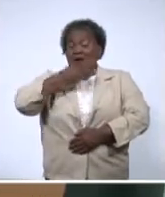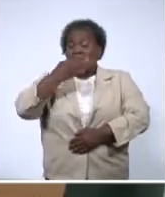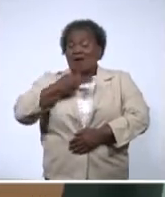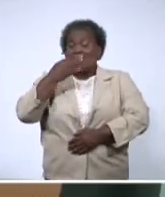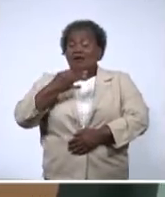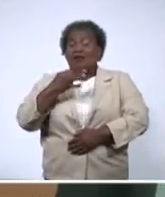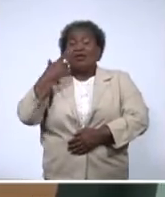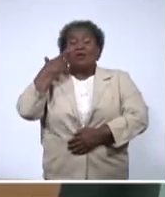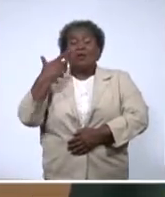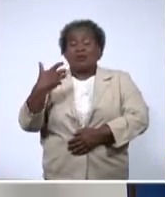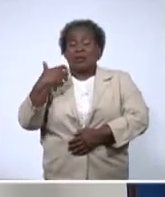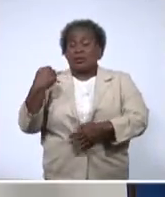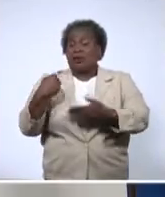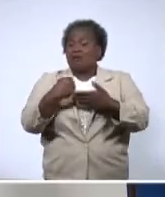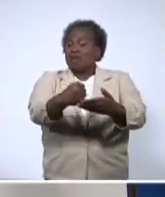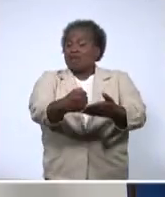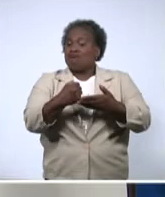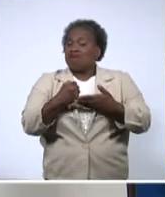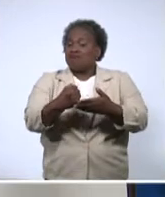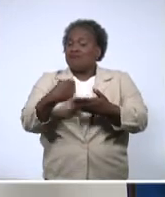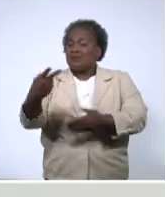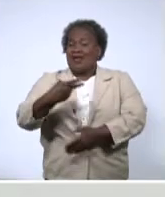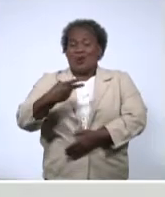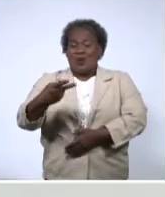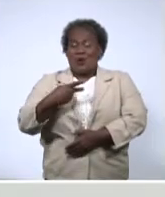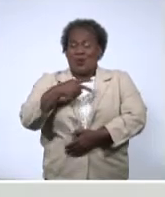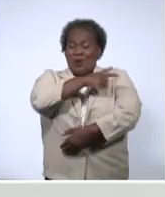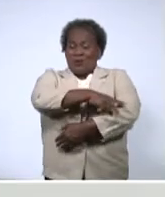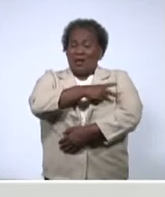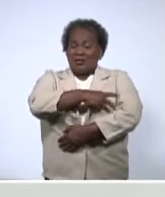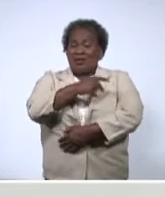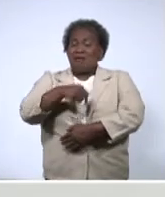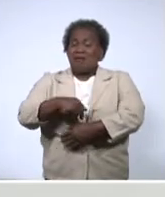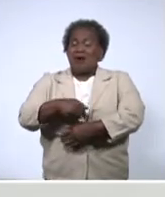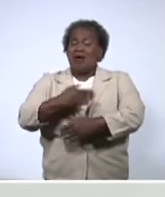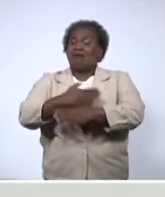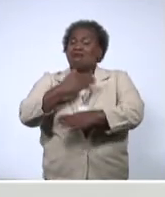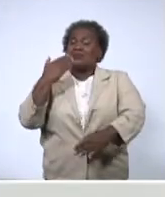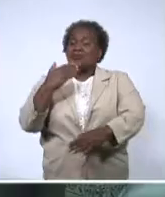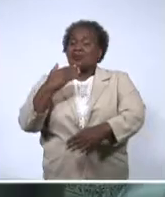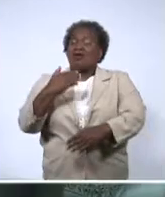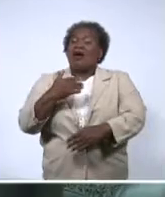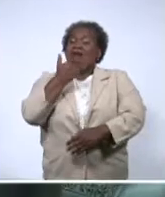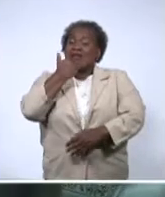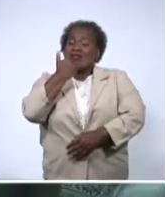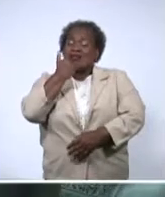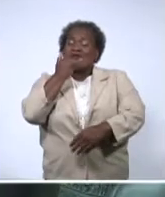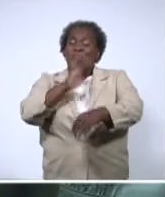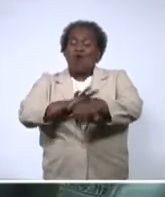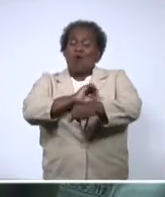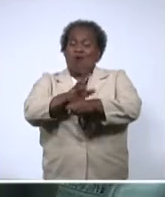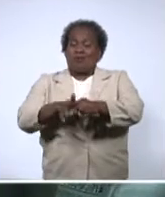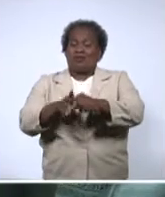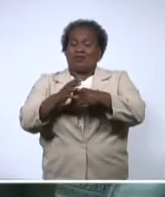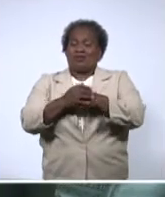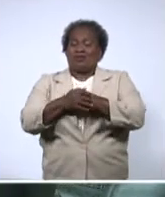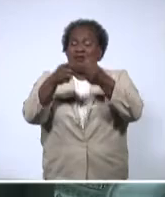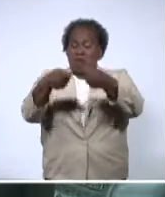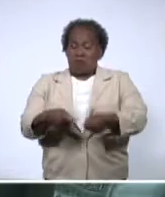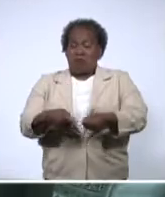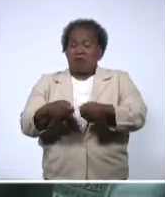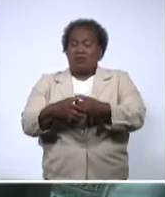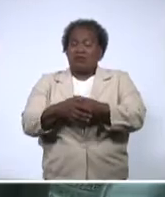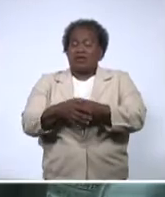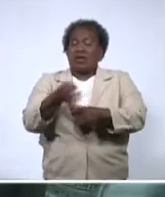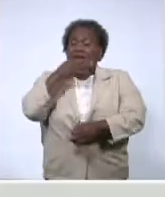imprescindible la cooperación y el intercambio de experiencias para vencer los retos que la COVID-19 impone a nuestros sistemas de salud. Destacó además